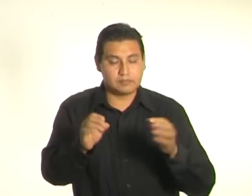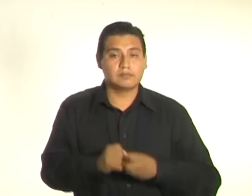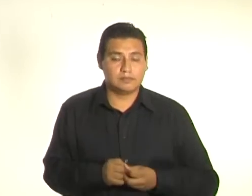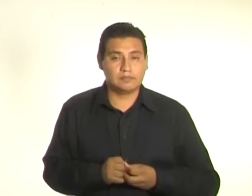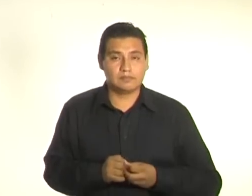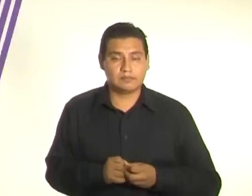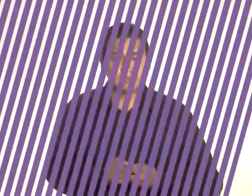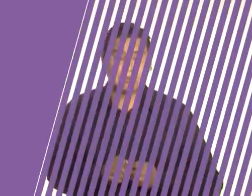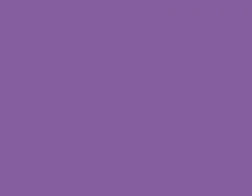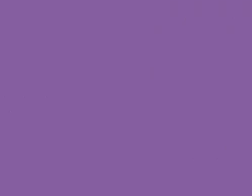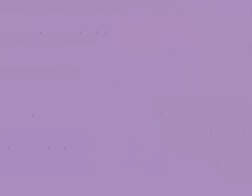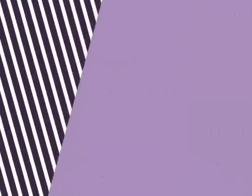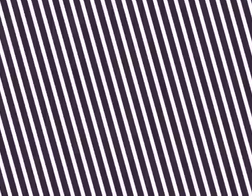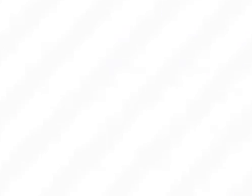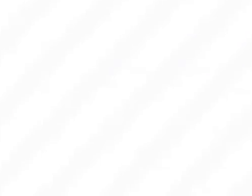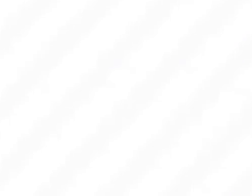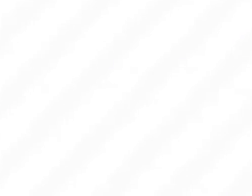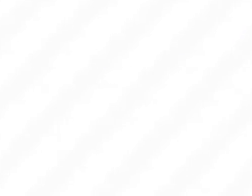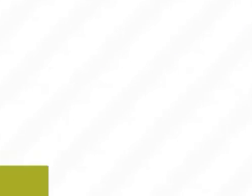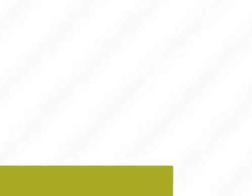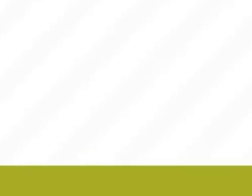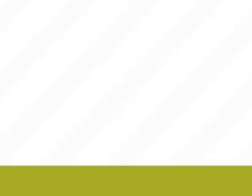comentar algo? ¿Sí?